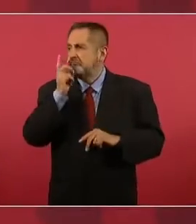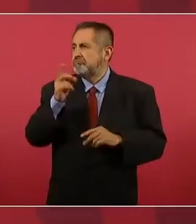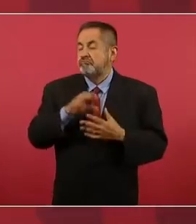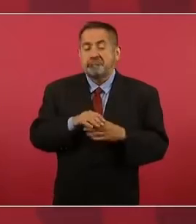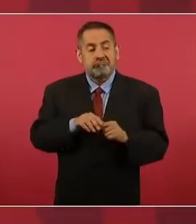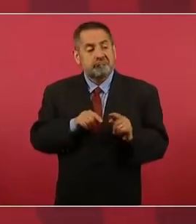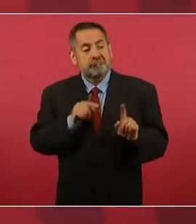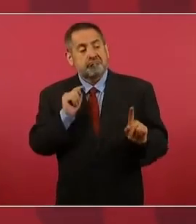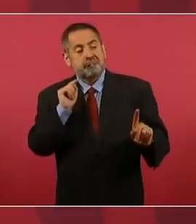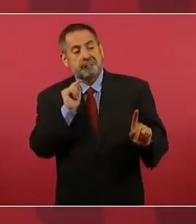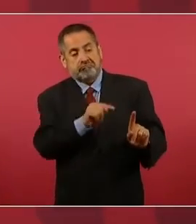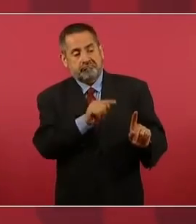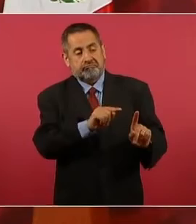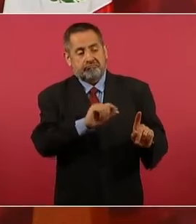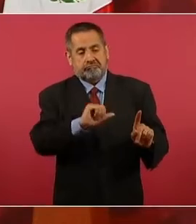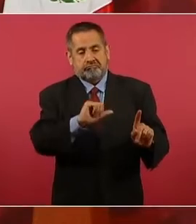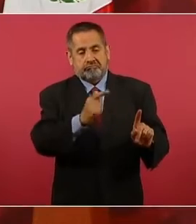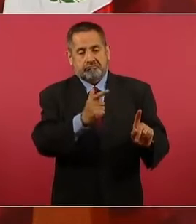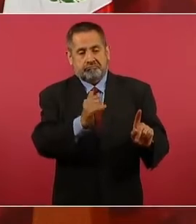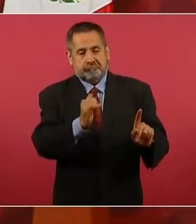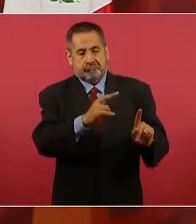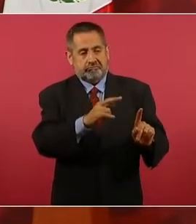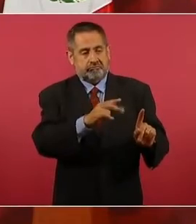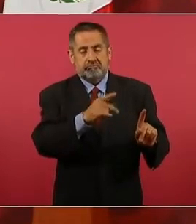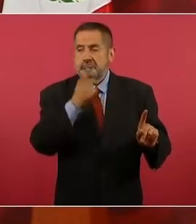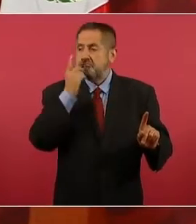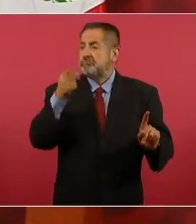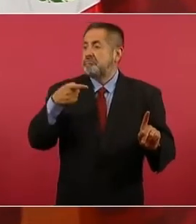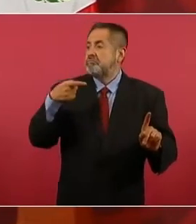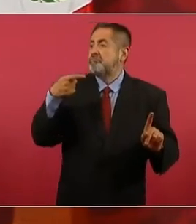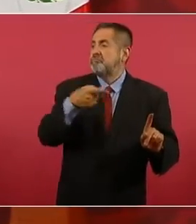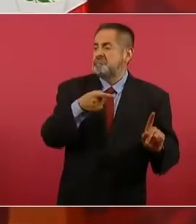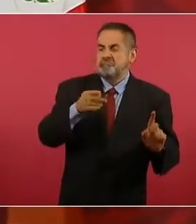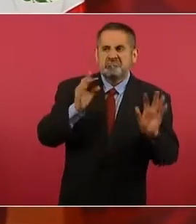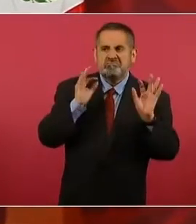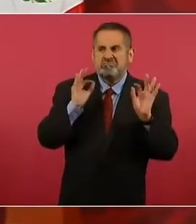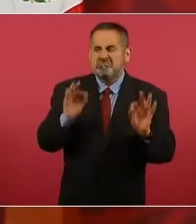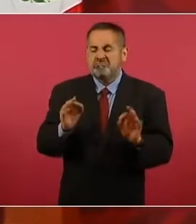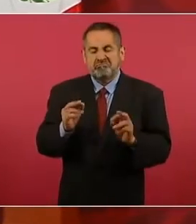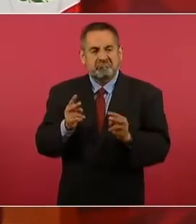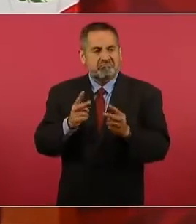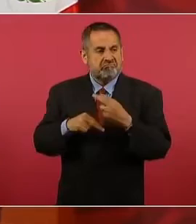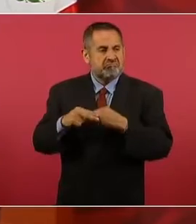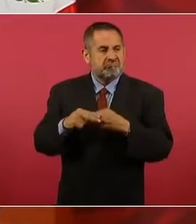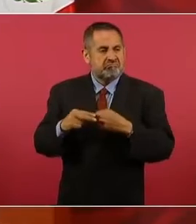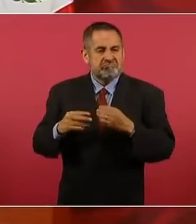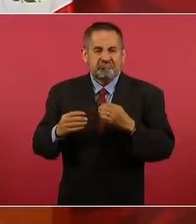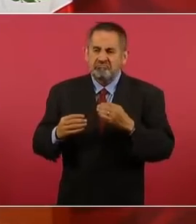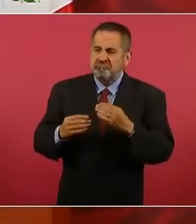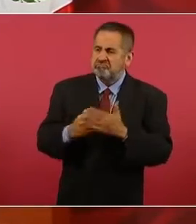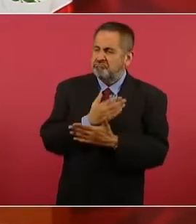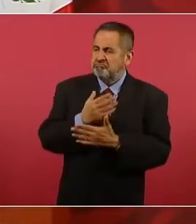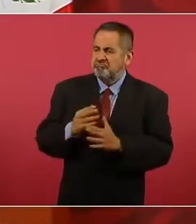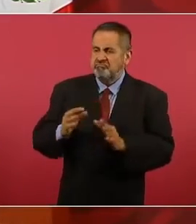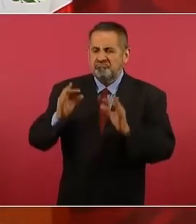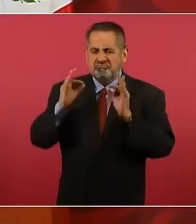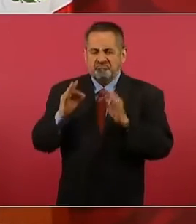ha nacido un gran